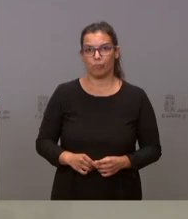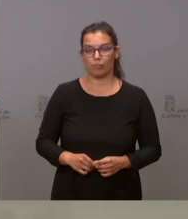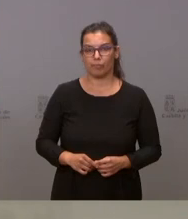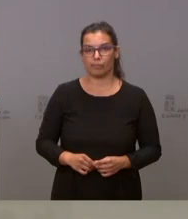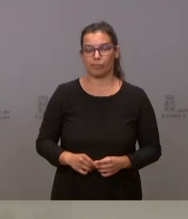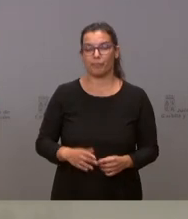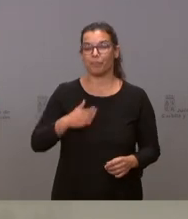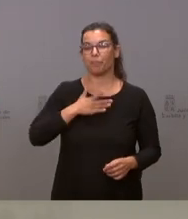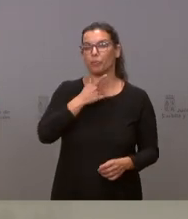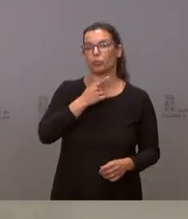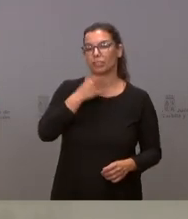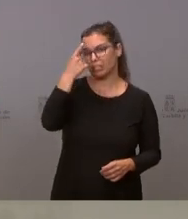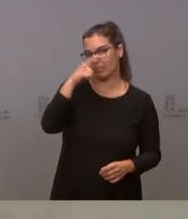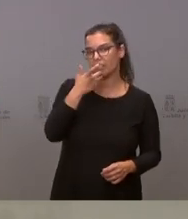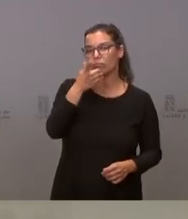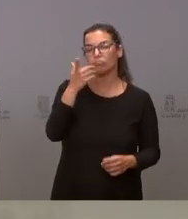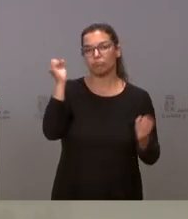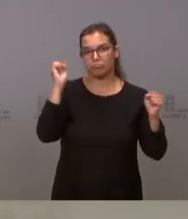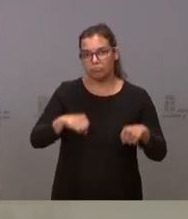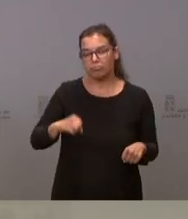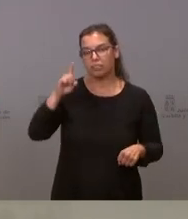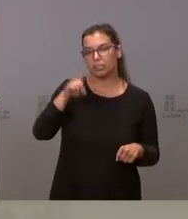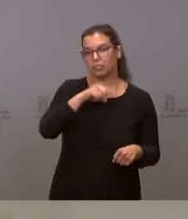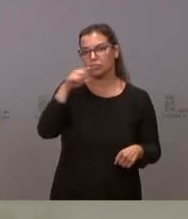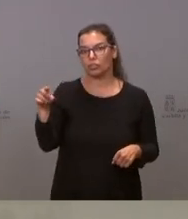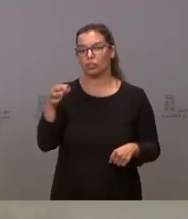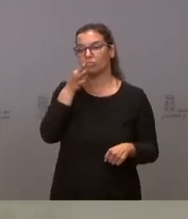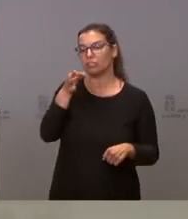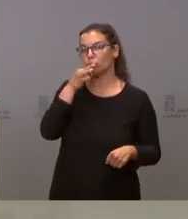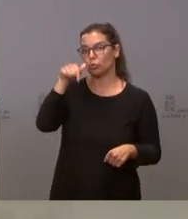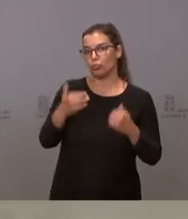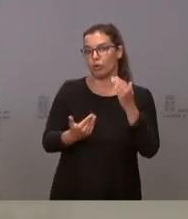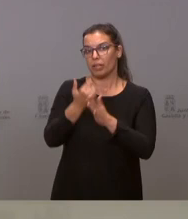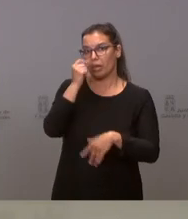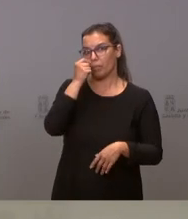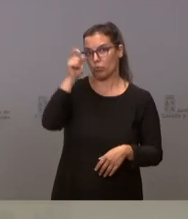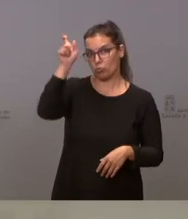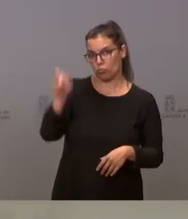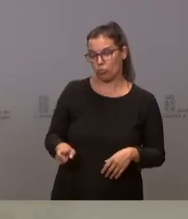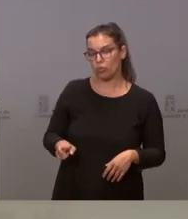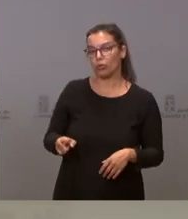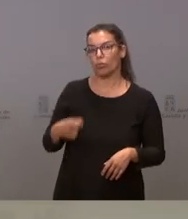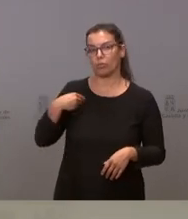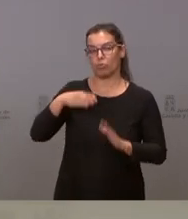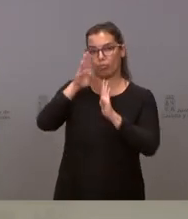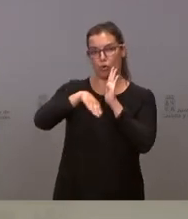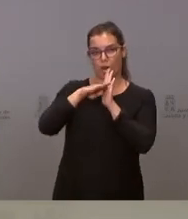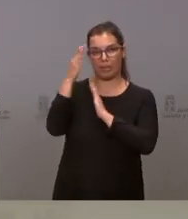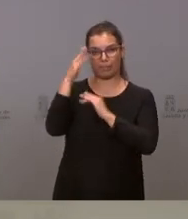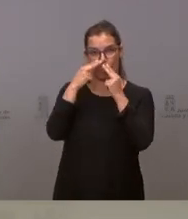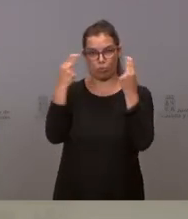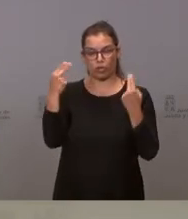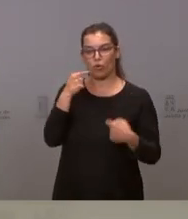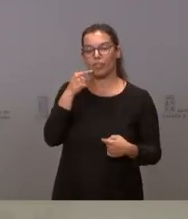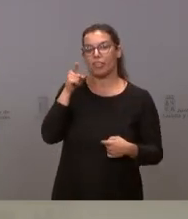Me gustaría saber si está usted de acuerdo con las palabras de Maño que está mañana en Espejo Público insinuando que el